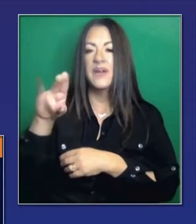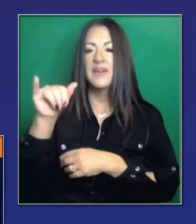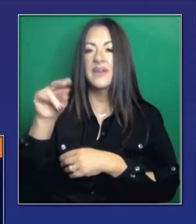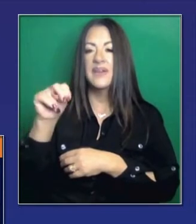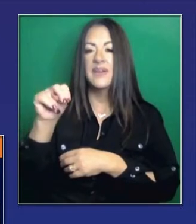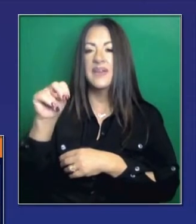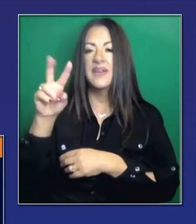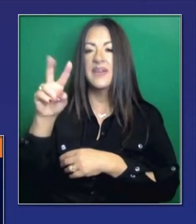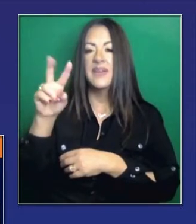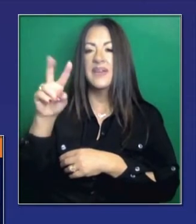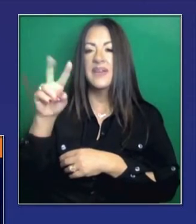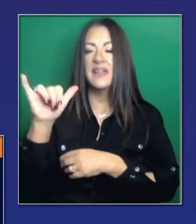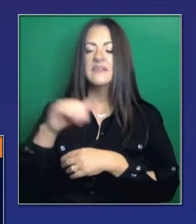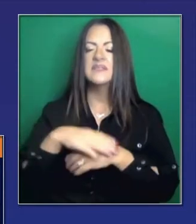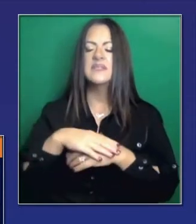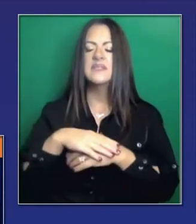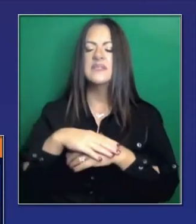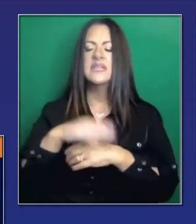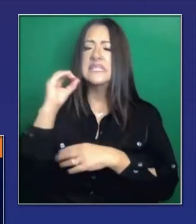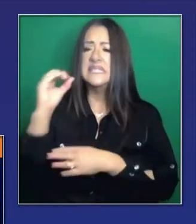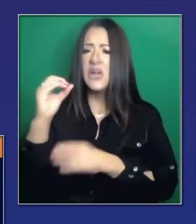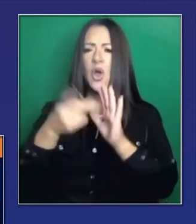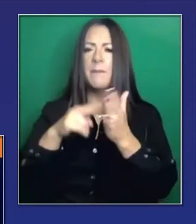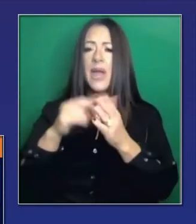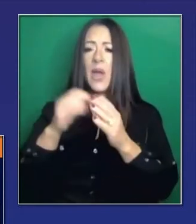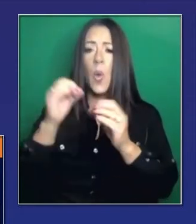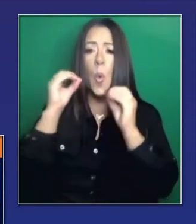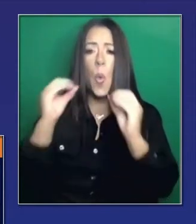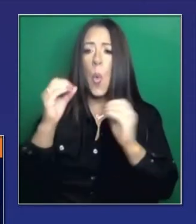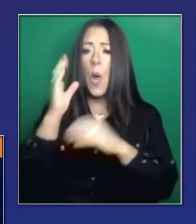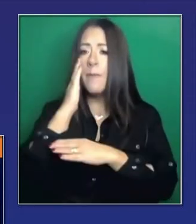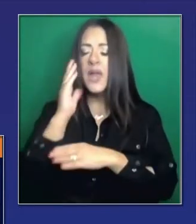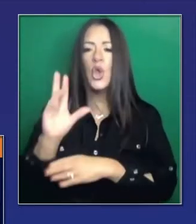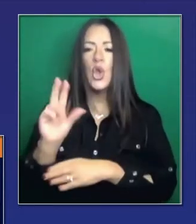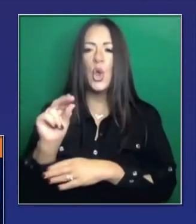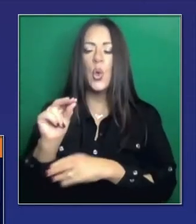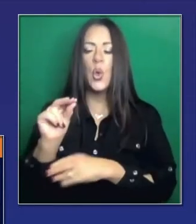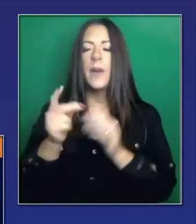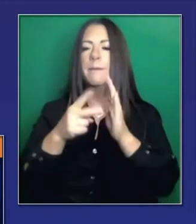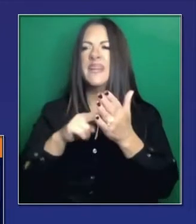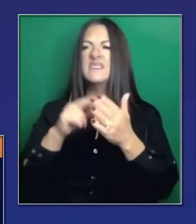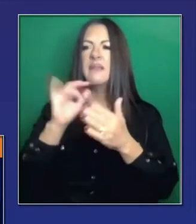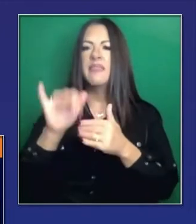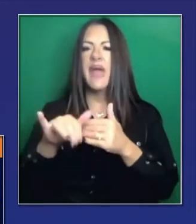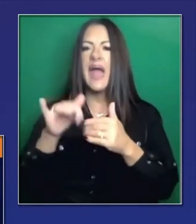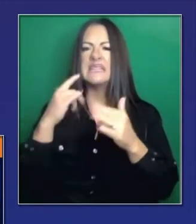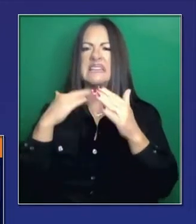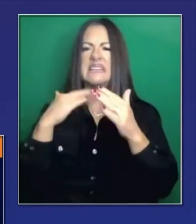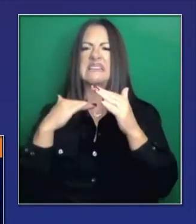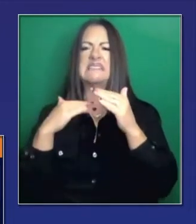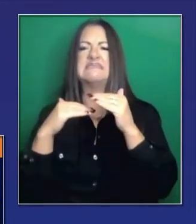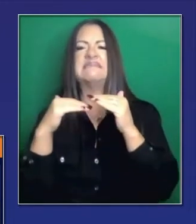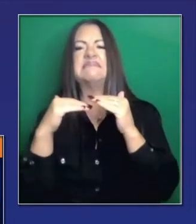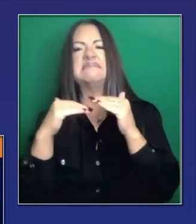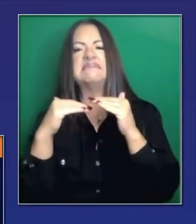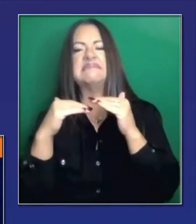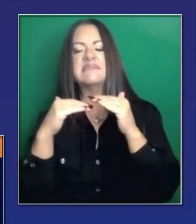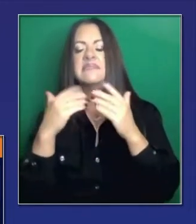también. No significa que no hay camas disponibles, solo que estamos que en la fase de repunte.